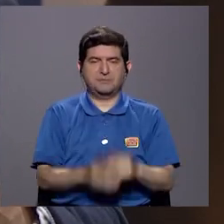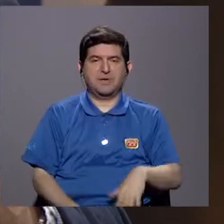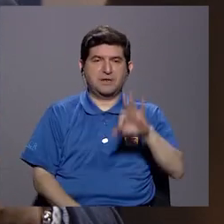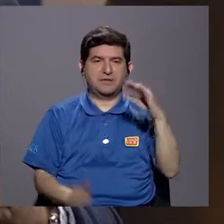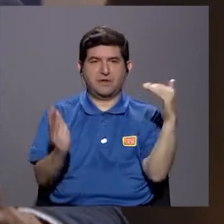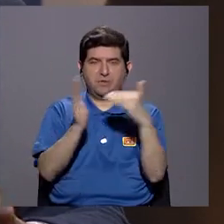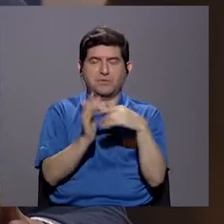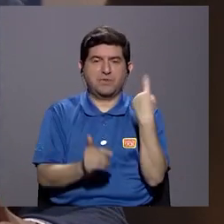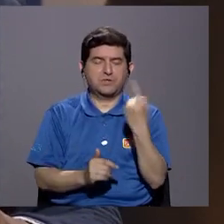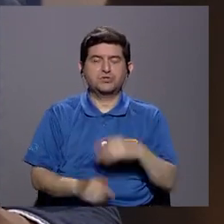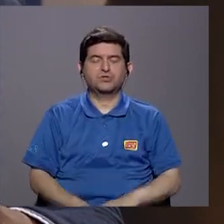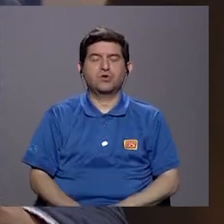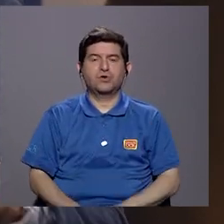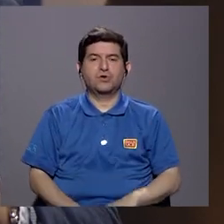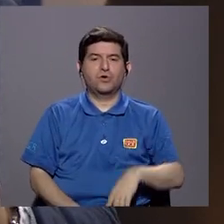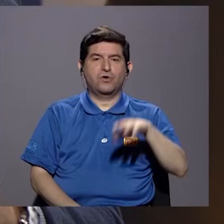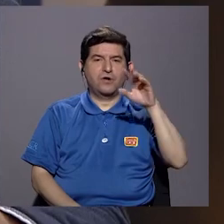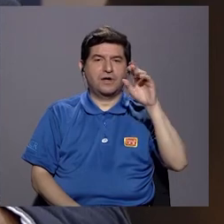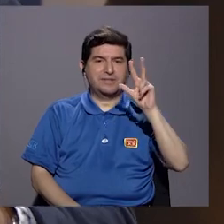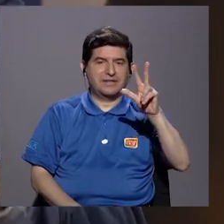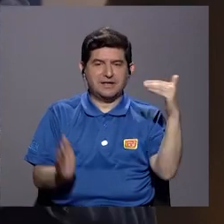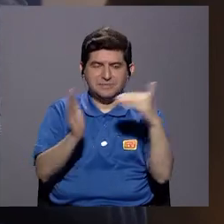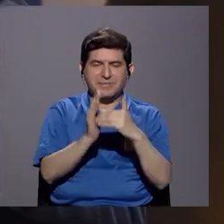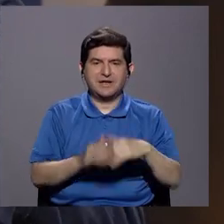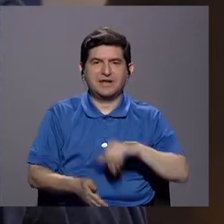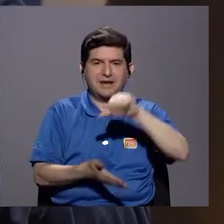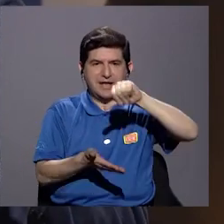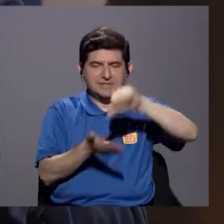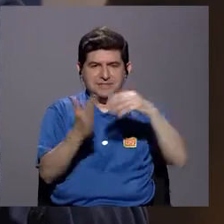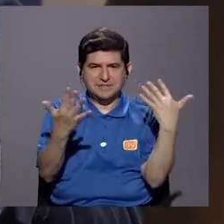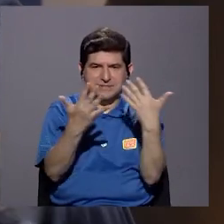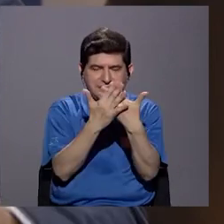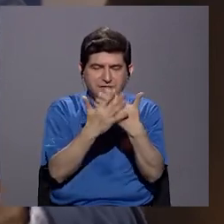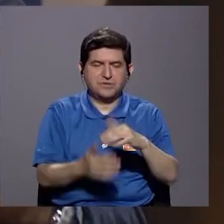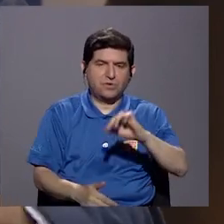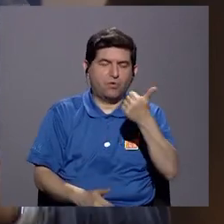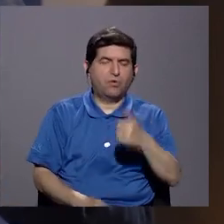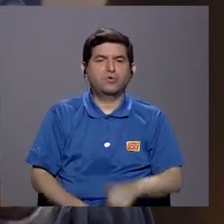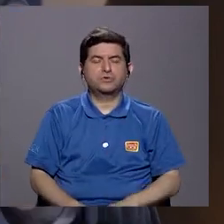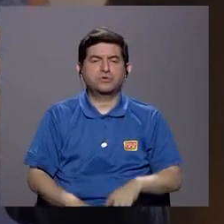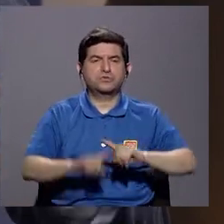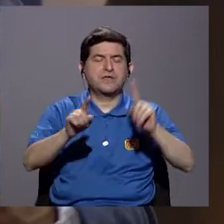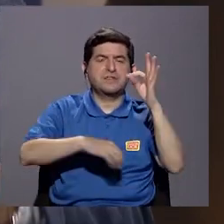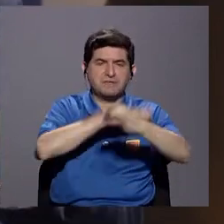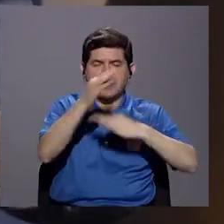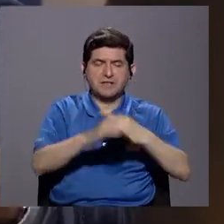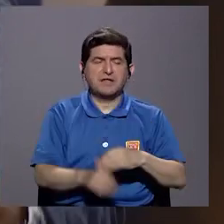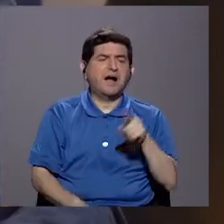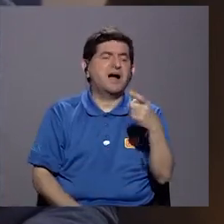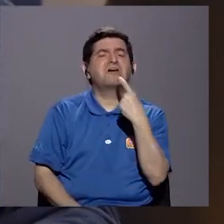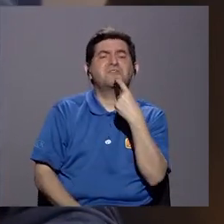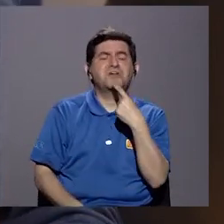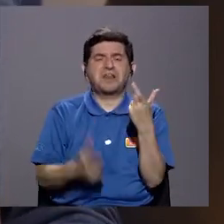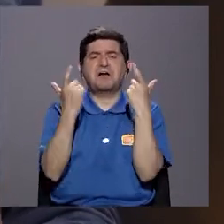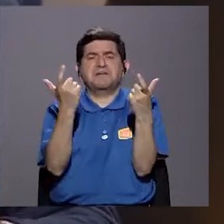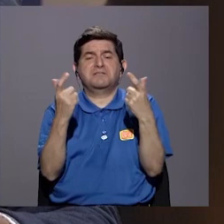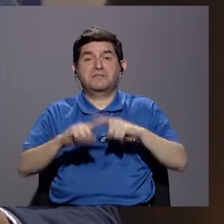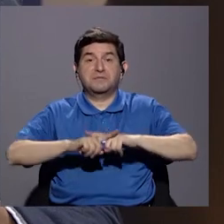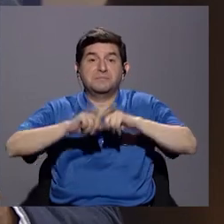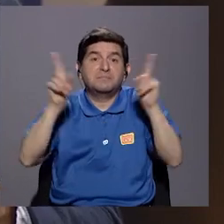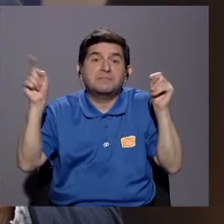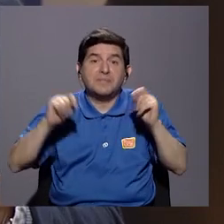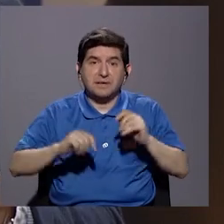mil, solo 3 mil están en centros cerrados. Hay 6 mil que están con otro tipo de seguimiento. Claro, alguien dirá, bueno, Finlandia es rica. Bueno, sí, Finlandia es rica,